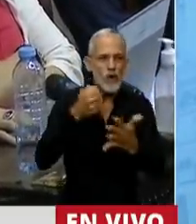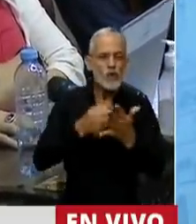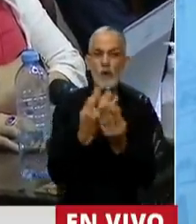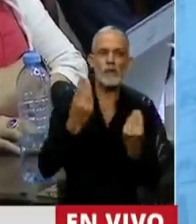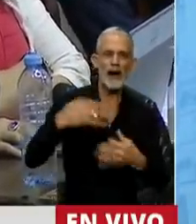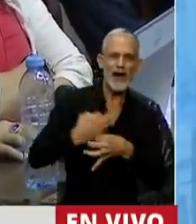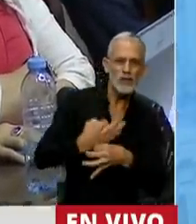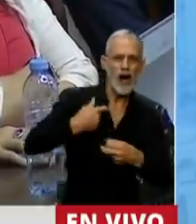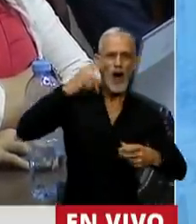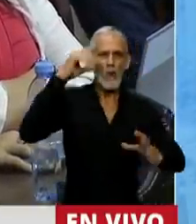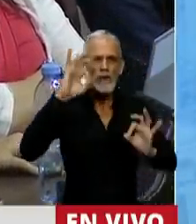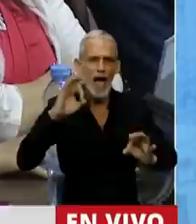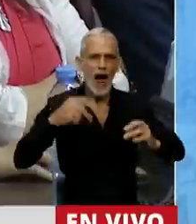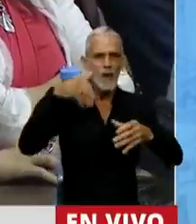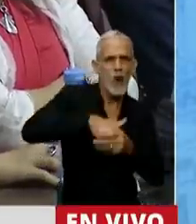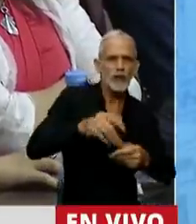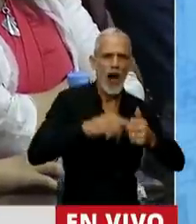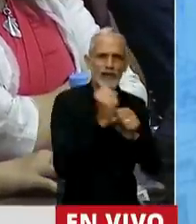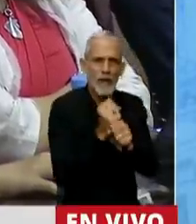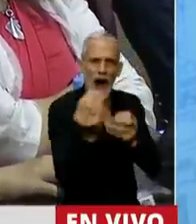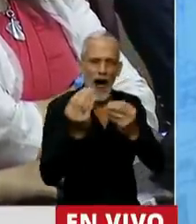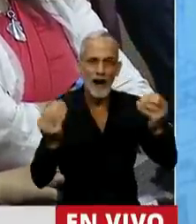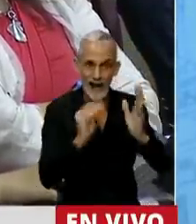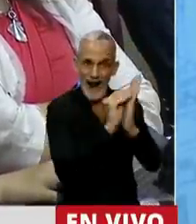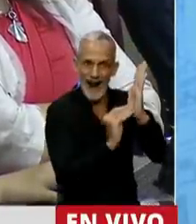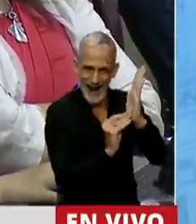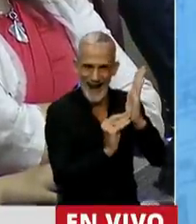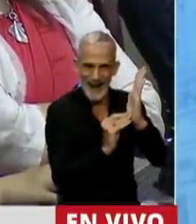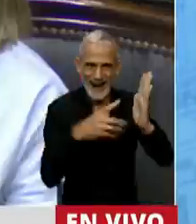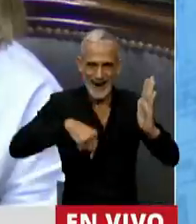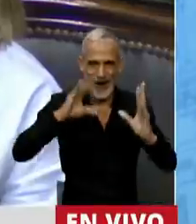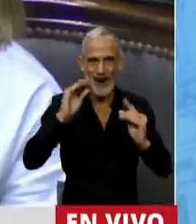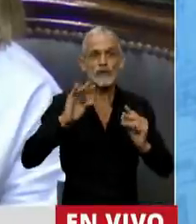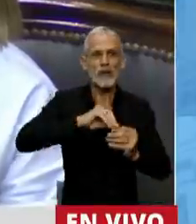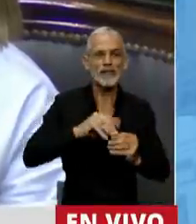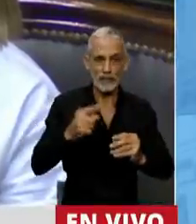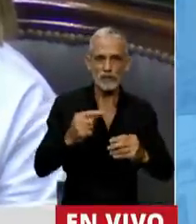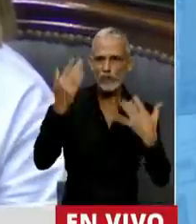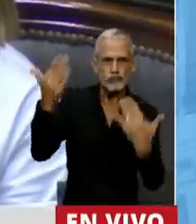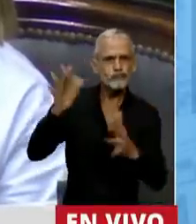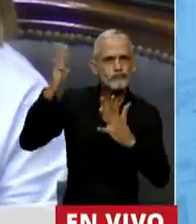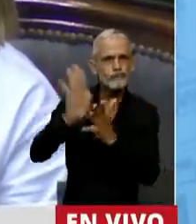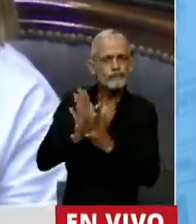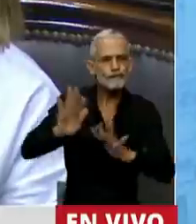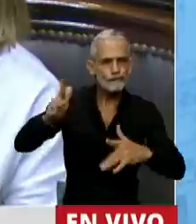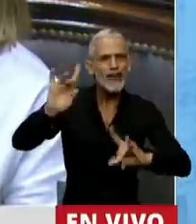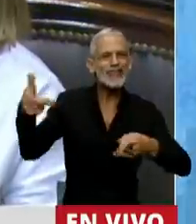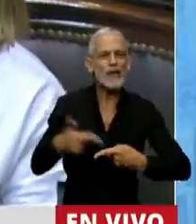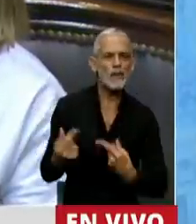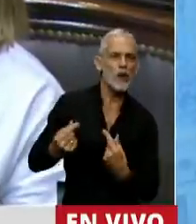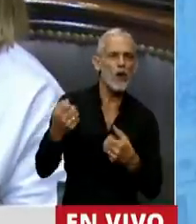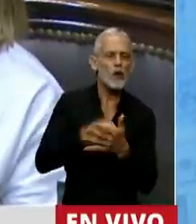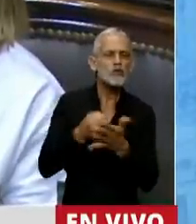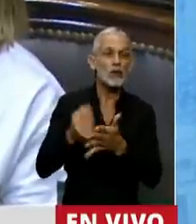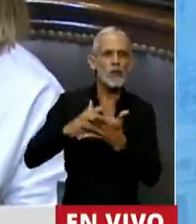educarnos, opinar, votar, trabajar. Y reivindicamos a las que siguen luchando por nuestra autonomía física,